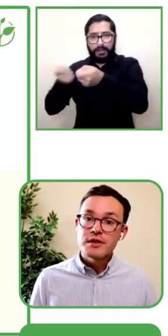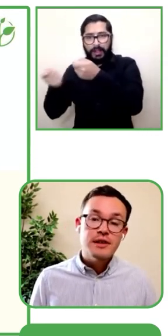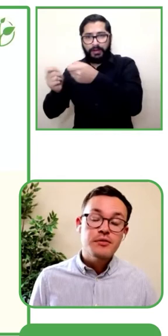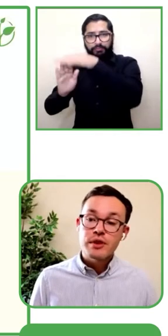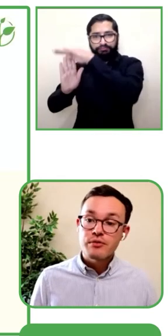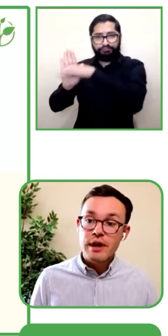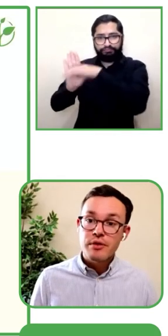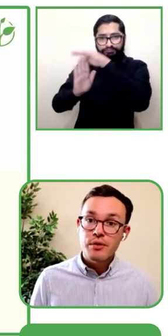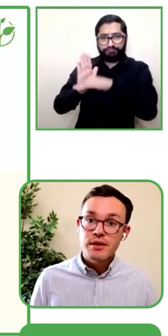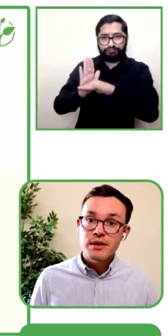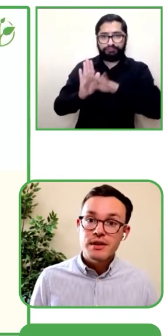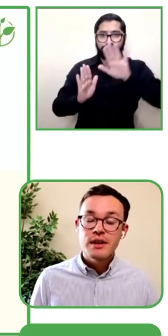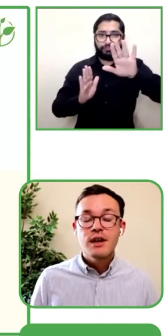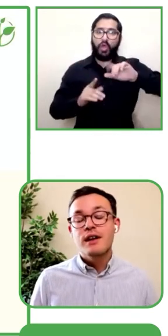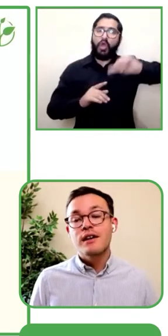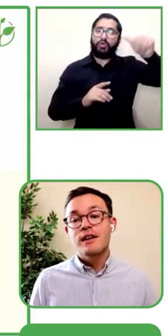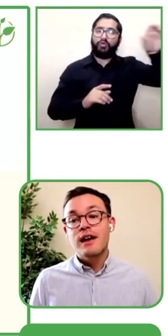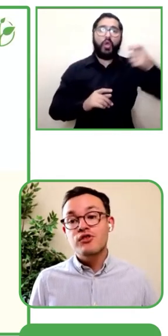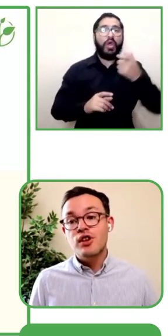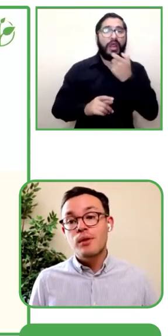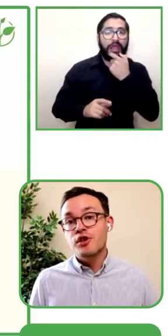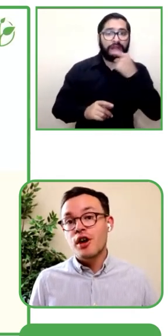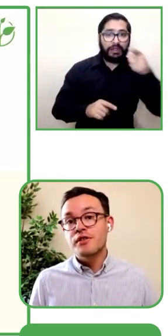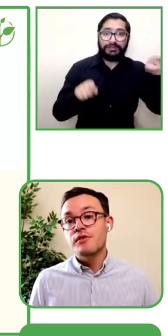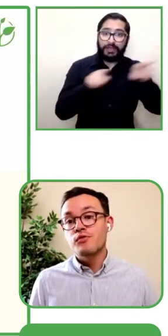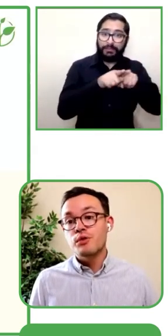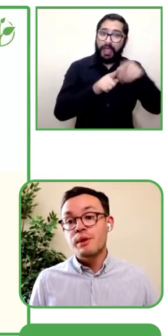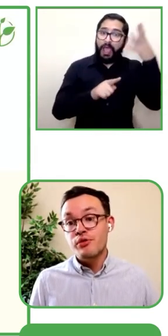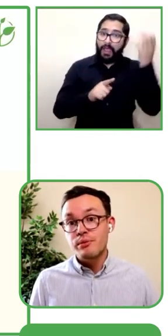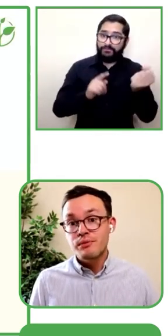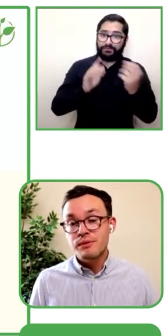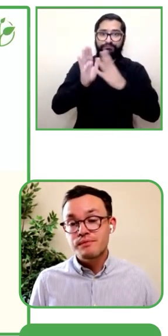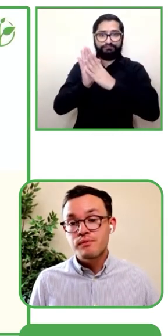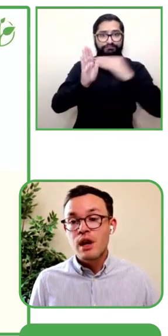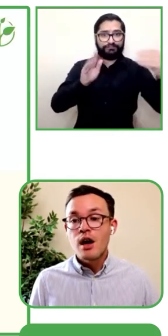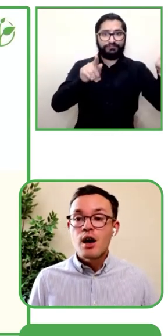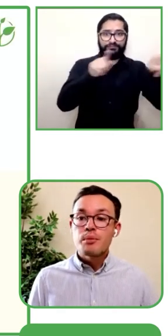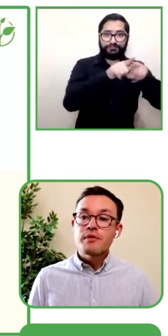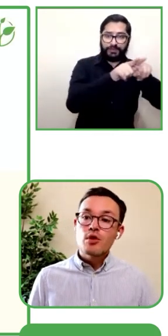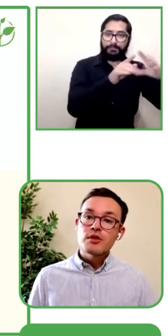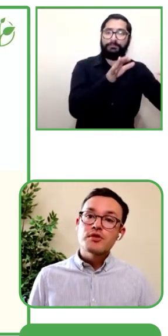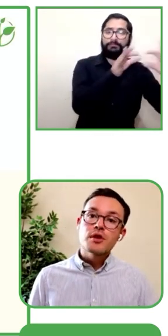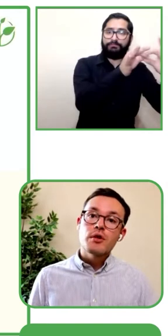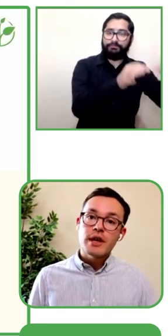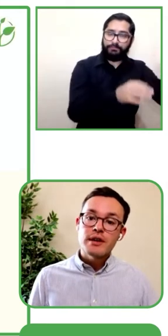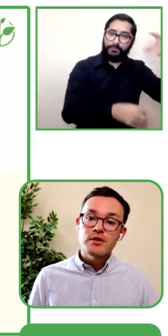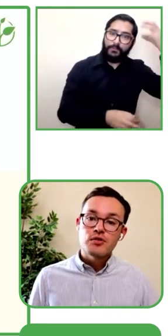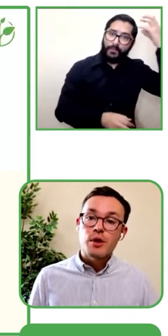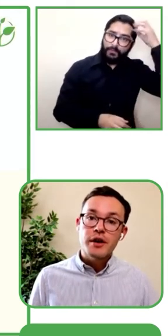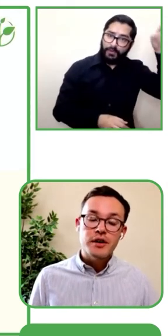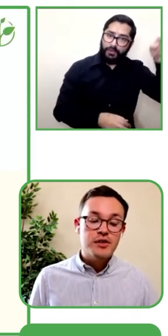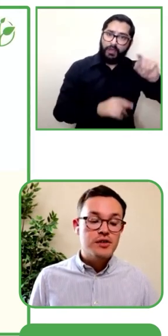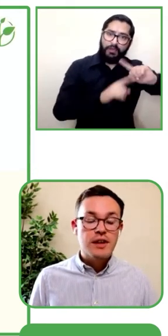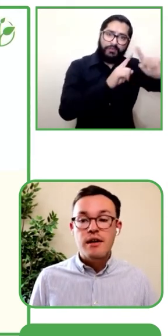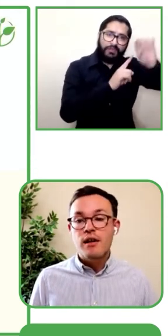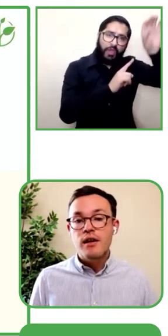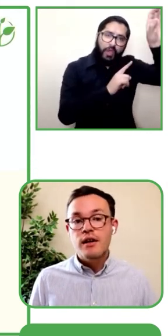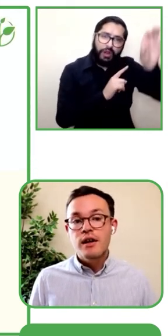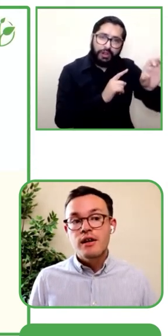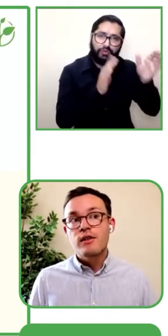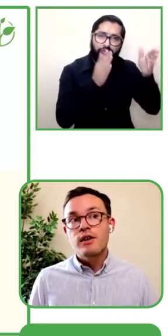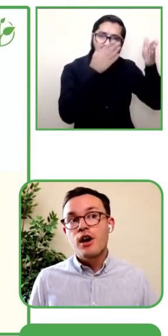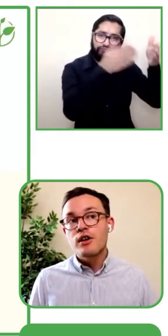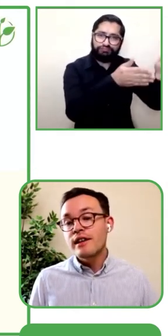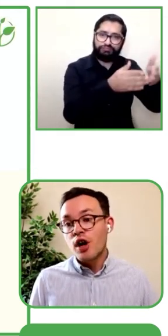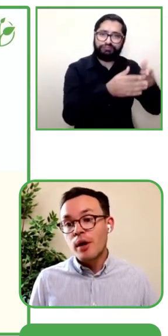de suscripción donde parte del contenido es gratuito y la otra parte sería premium. Pero si es que